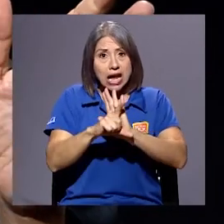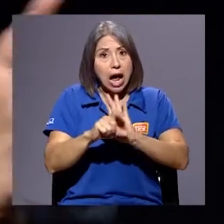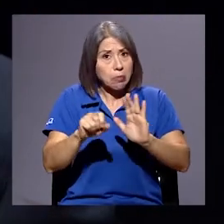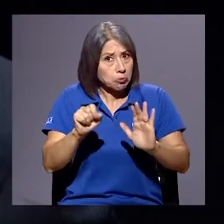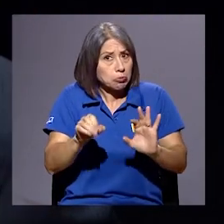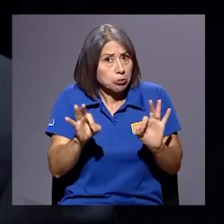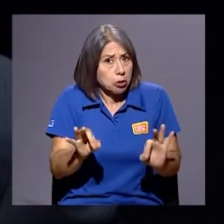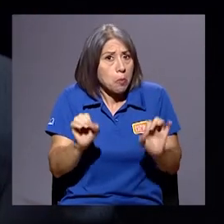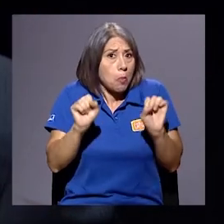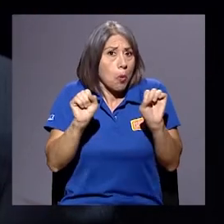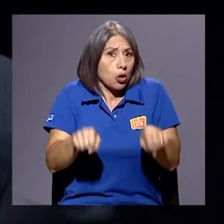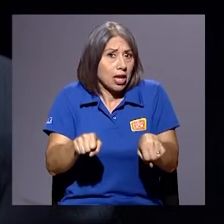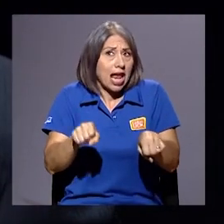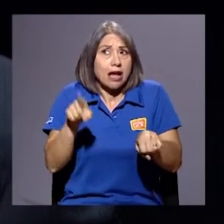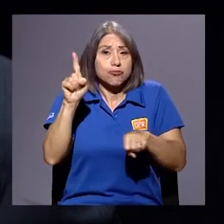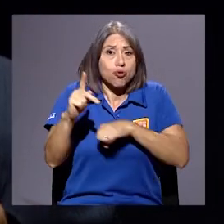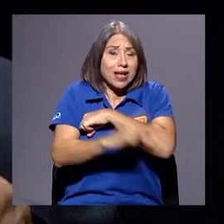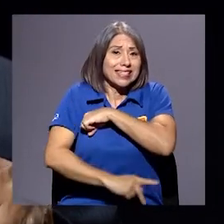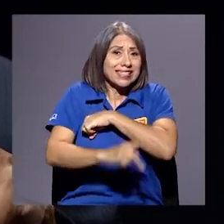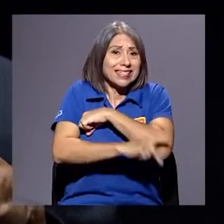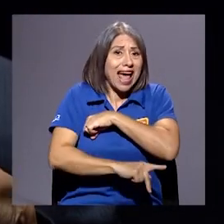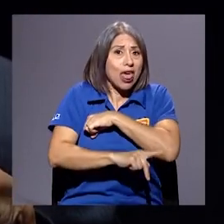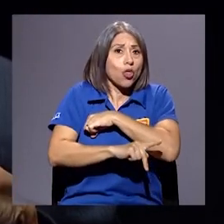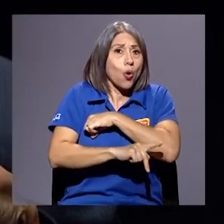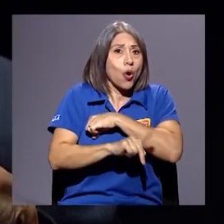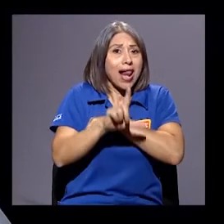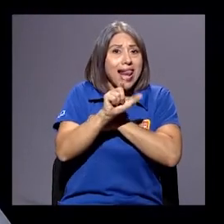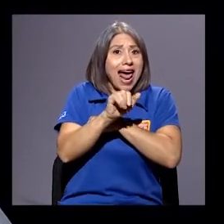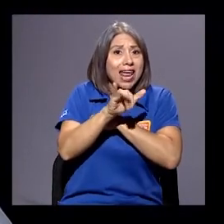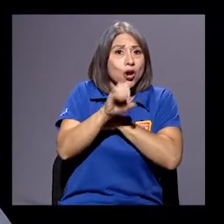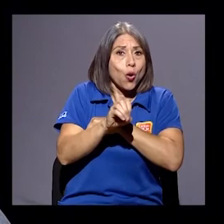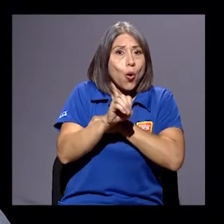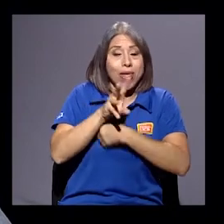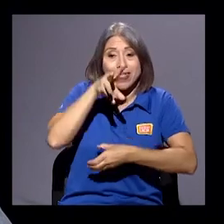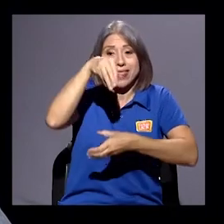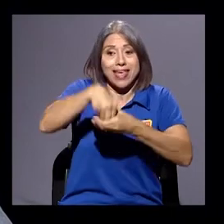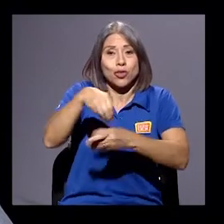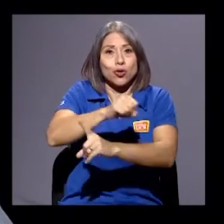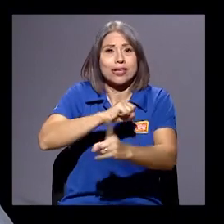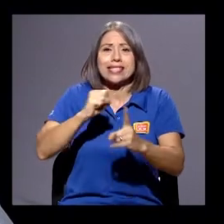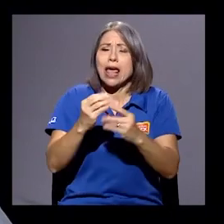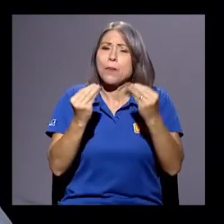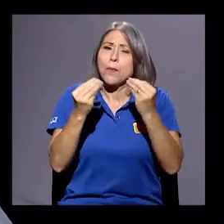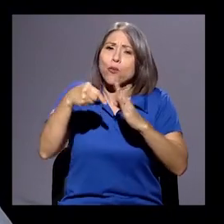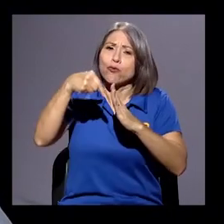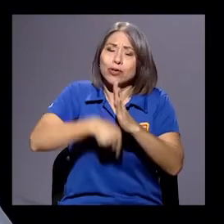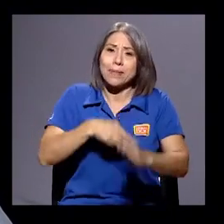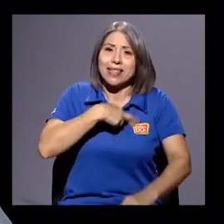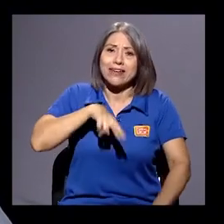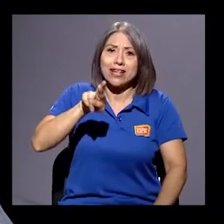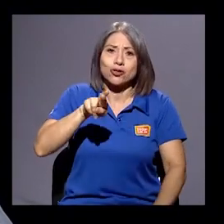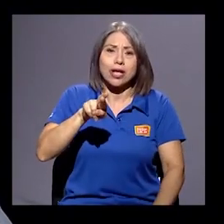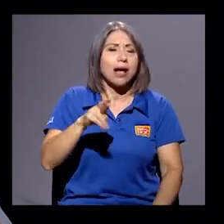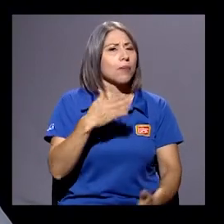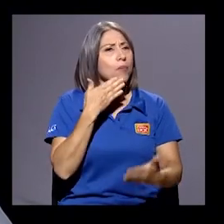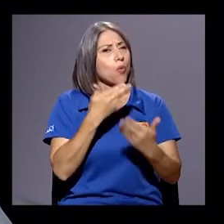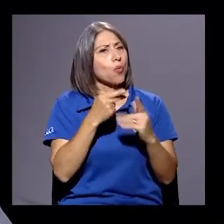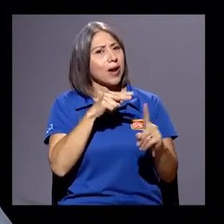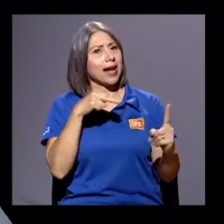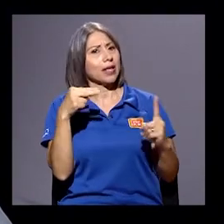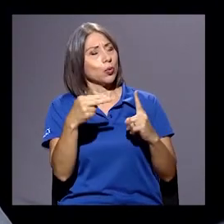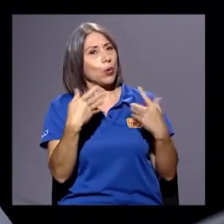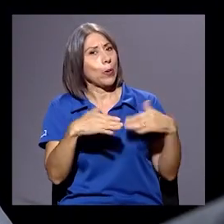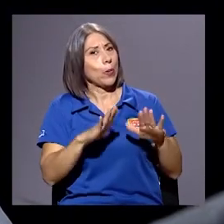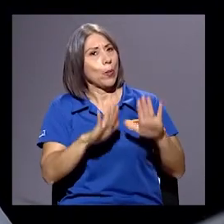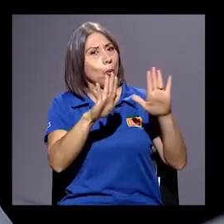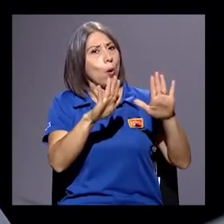un Estado laico en una sociedad profundamente religiosa. Muy buena lectura. Una maravilla. ¿Cómo mira las elecciones